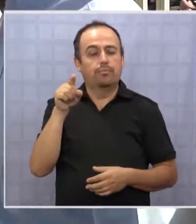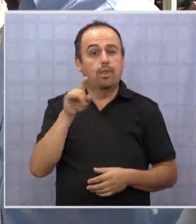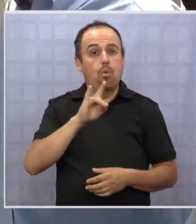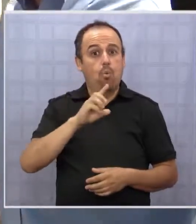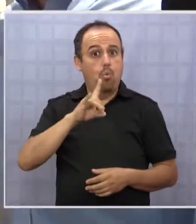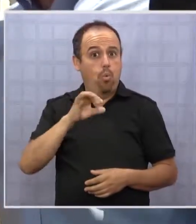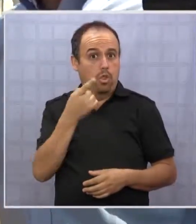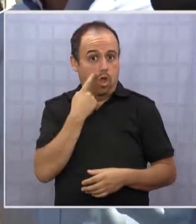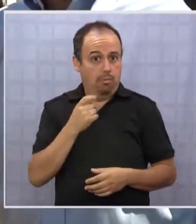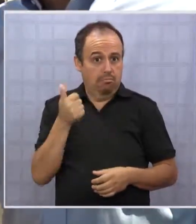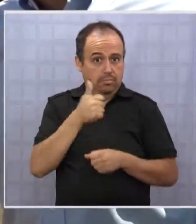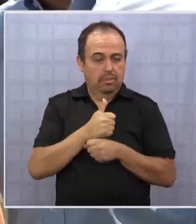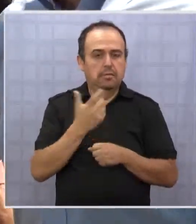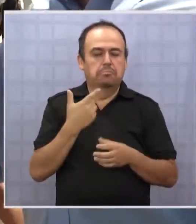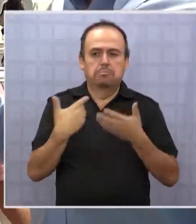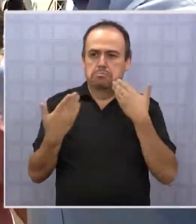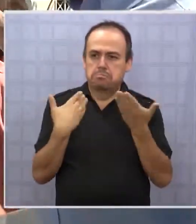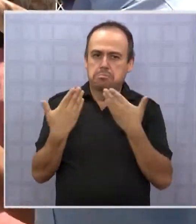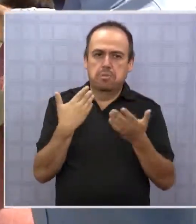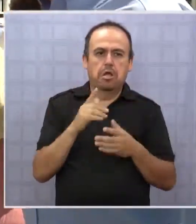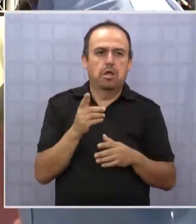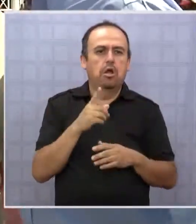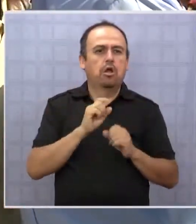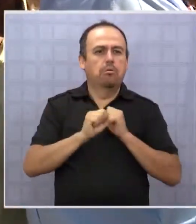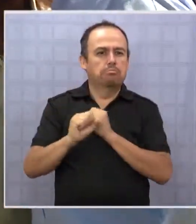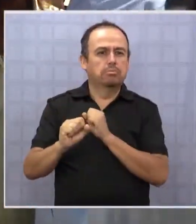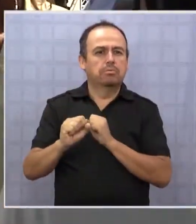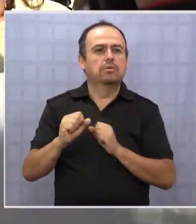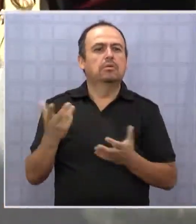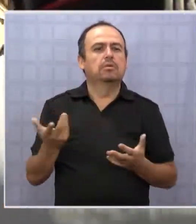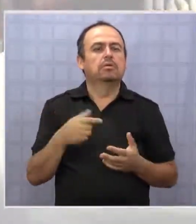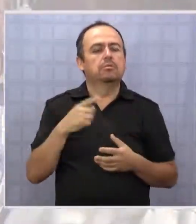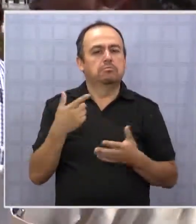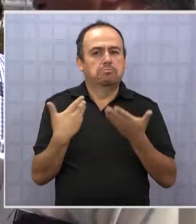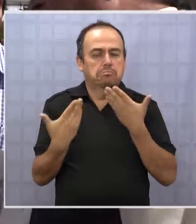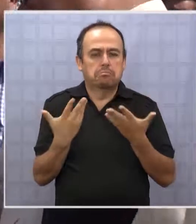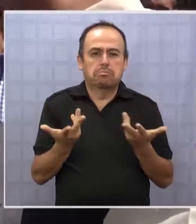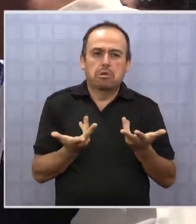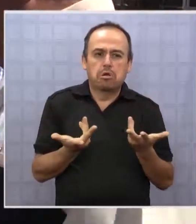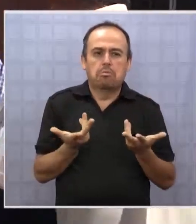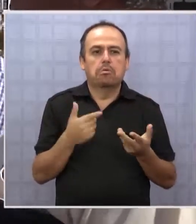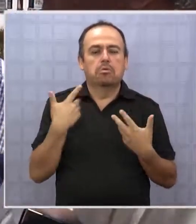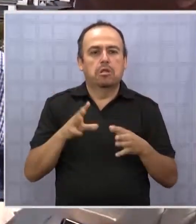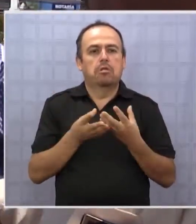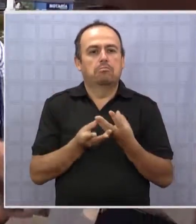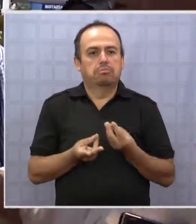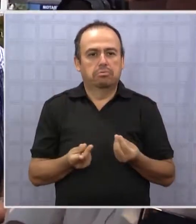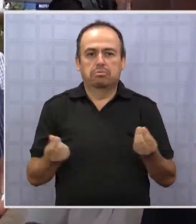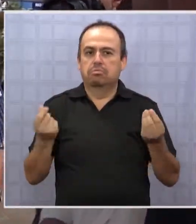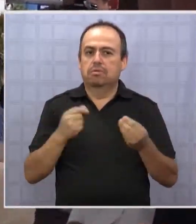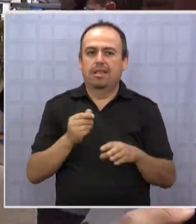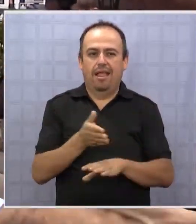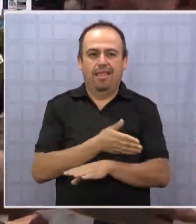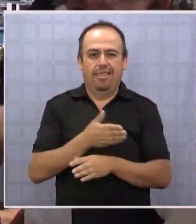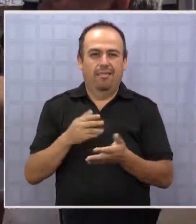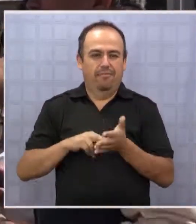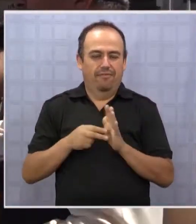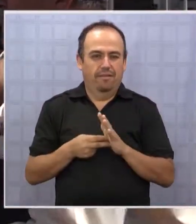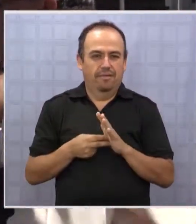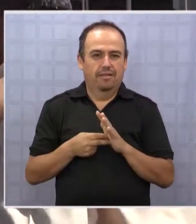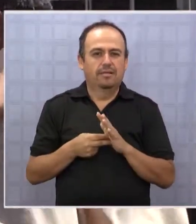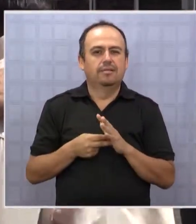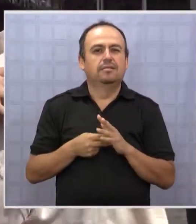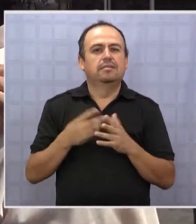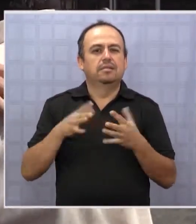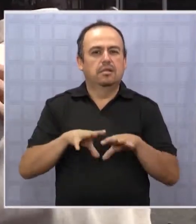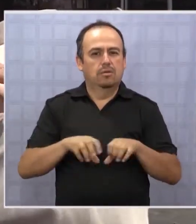UDI dijo estar en plena disposición para debatir con su oponente de la alianza, habiéndose resuelto ya las dificultades iniciales.